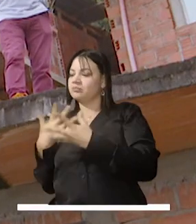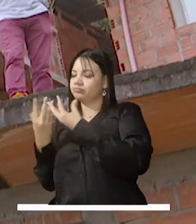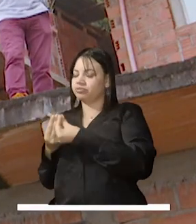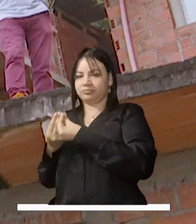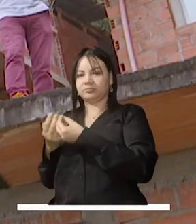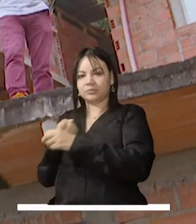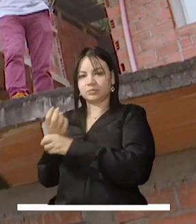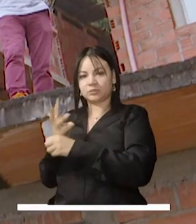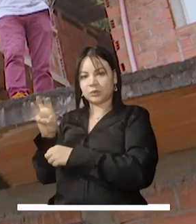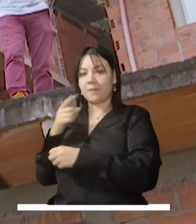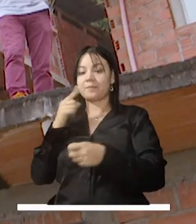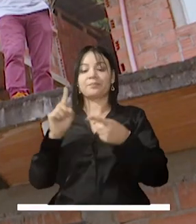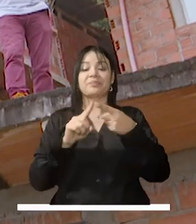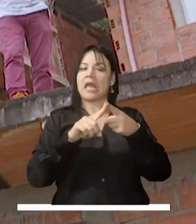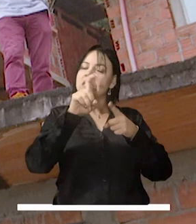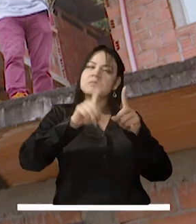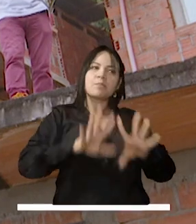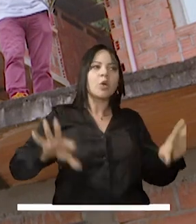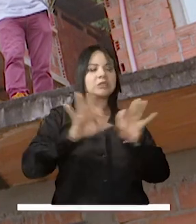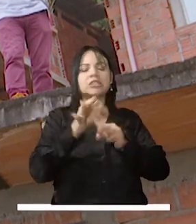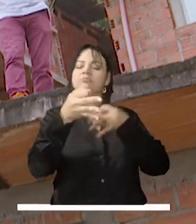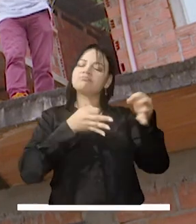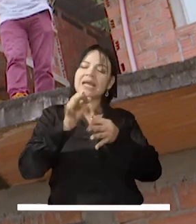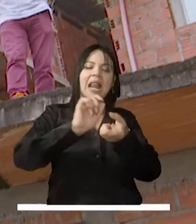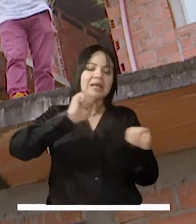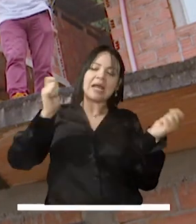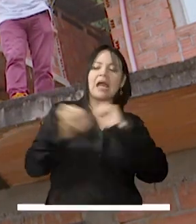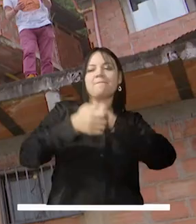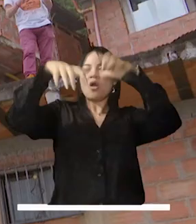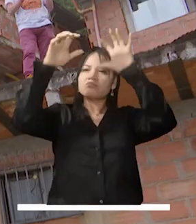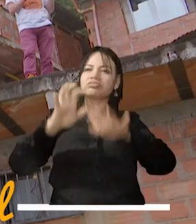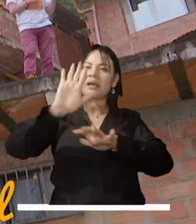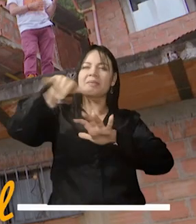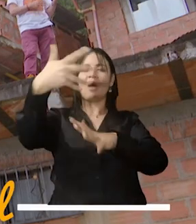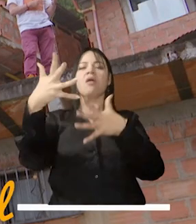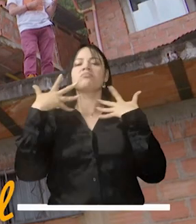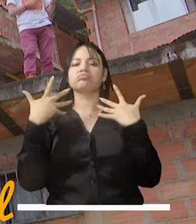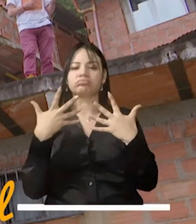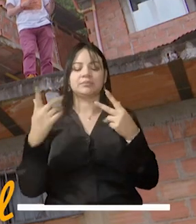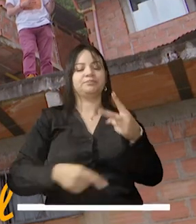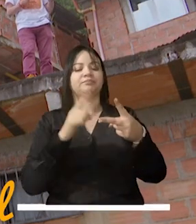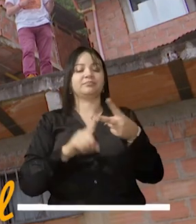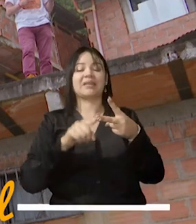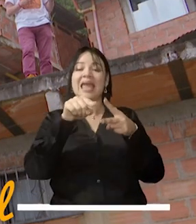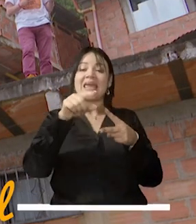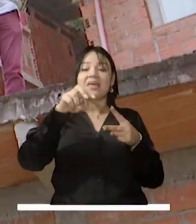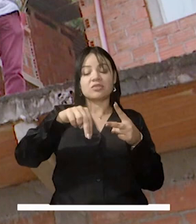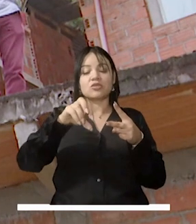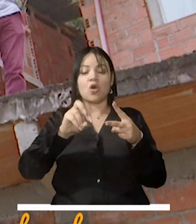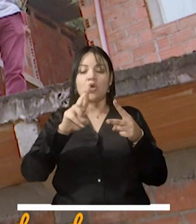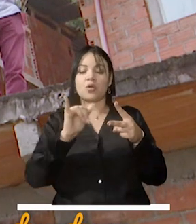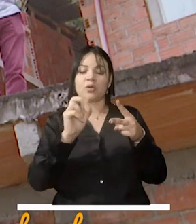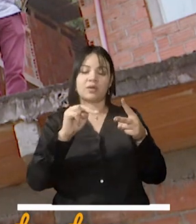necesidad de hablar de cambio climático a nivel de distrito. La formulación del Borde Urbano Rural Nororiental.